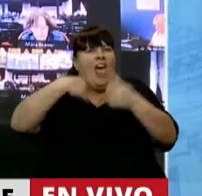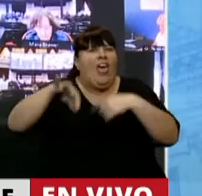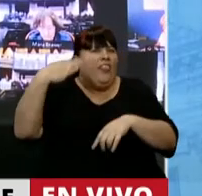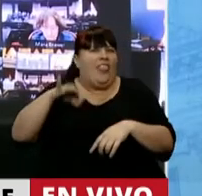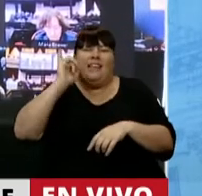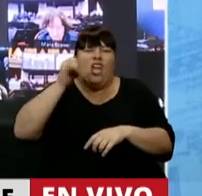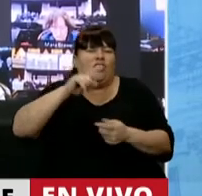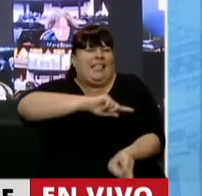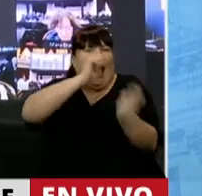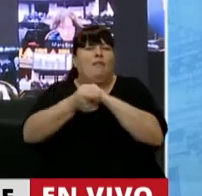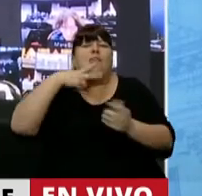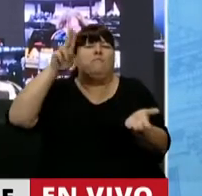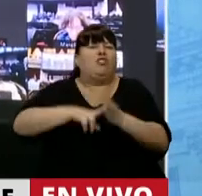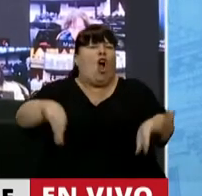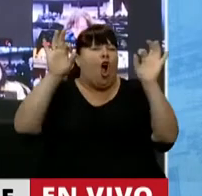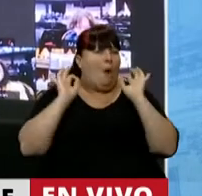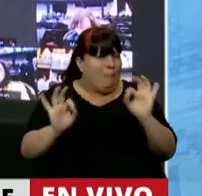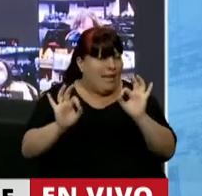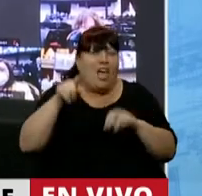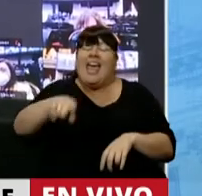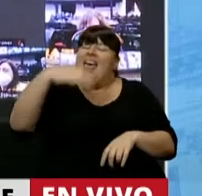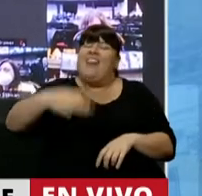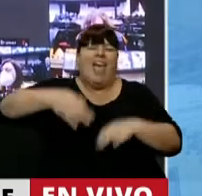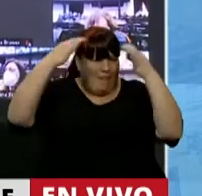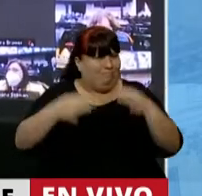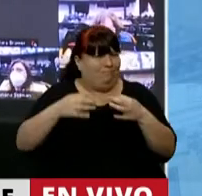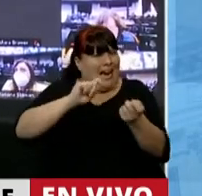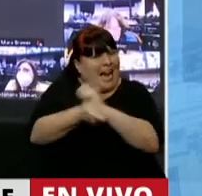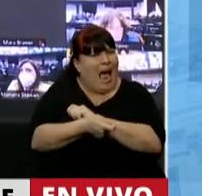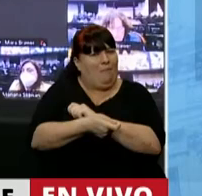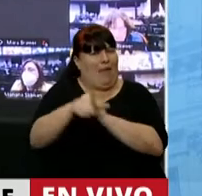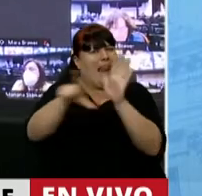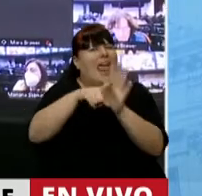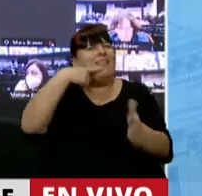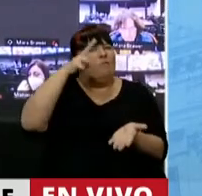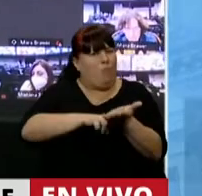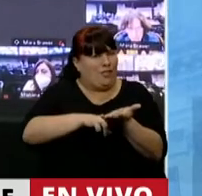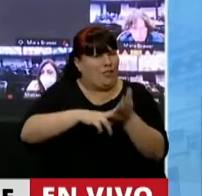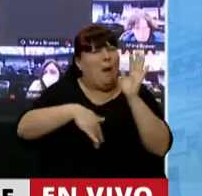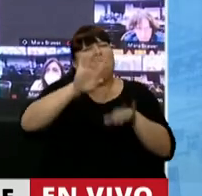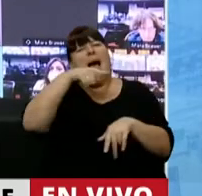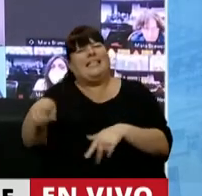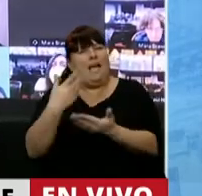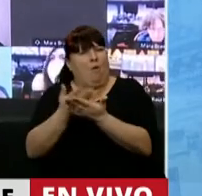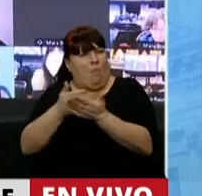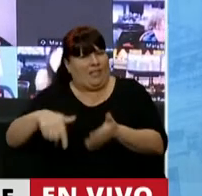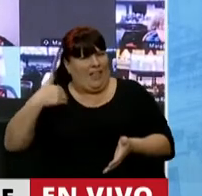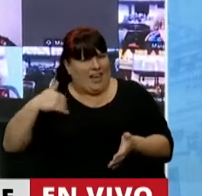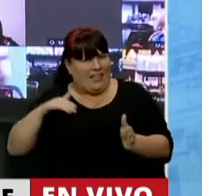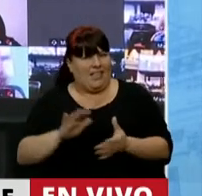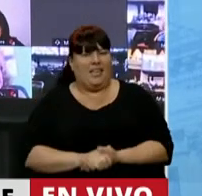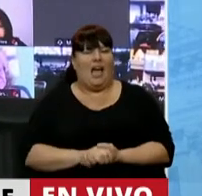claramente ir a una reforma tributaria integral, que es lo que tenemos que hacer, mucho más que esta iniciativa en la Argentina.